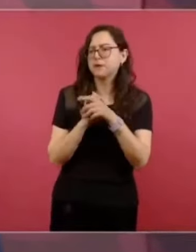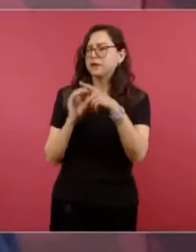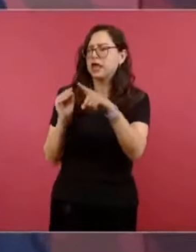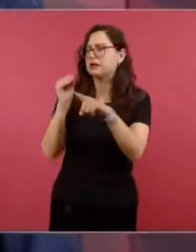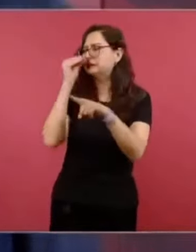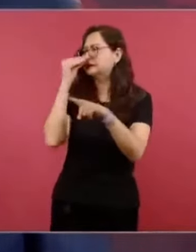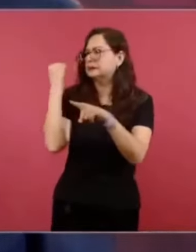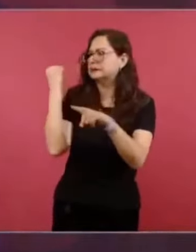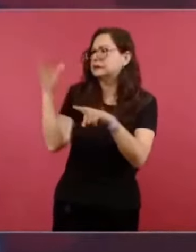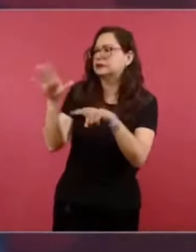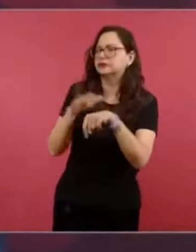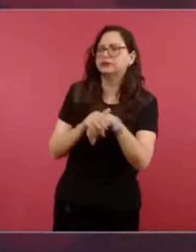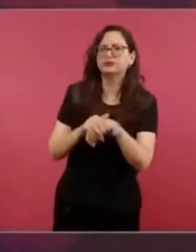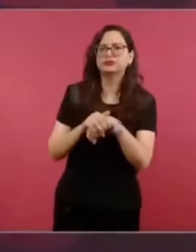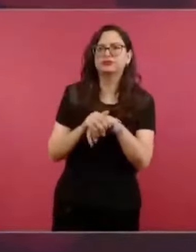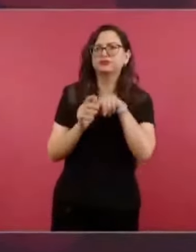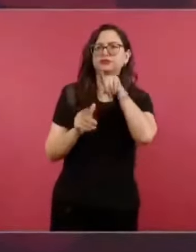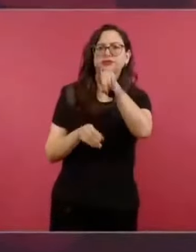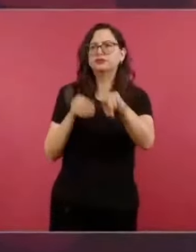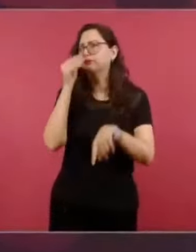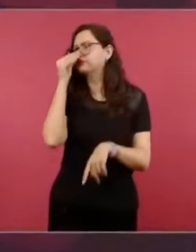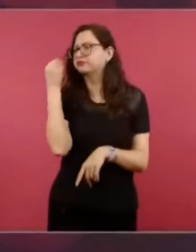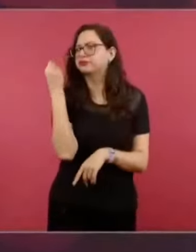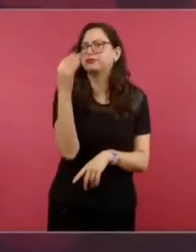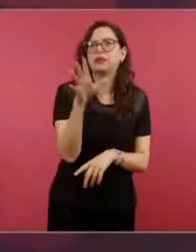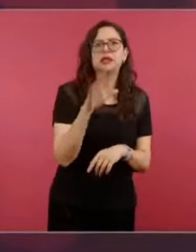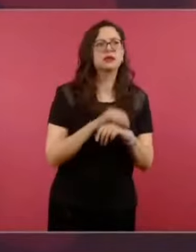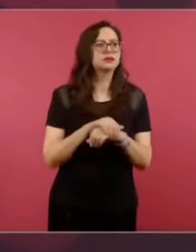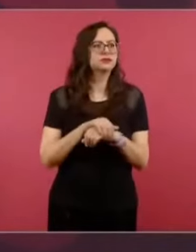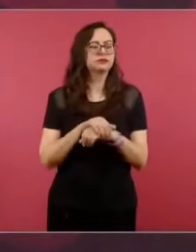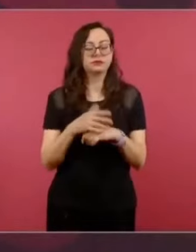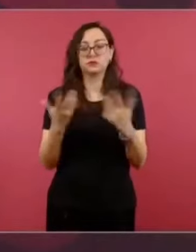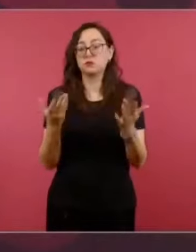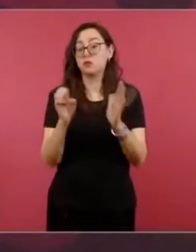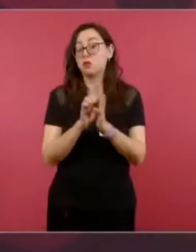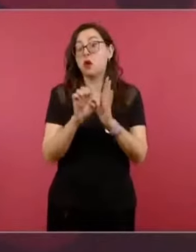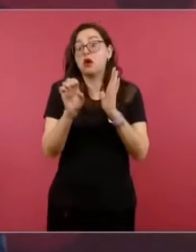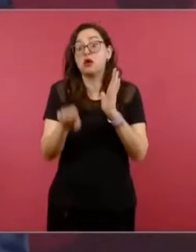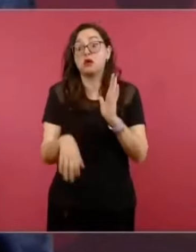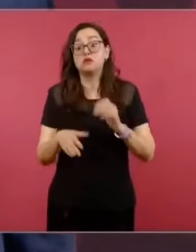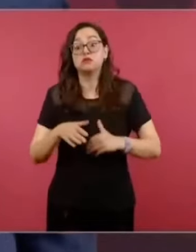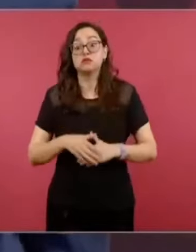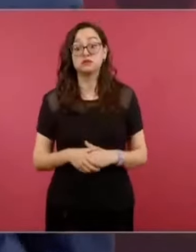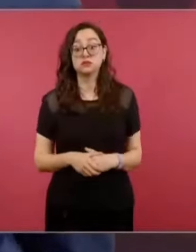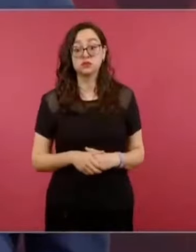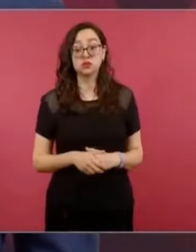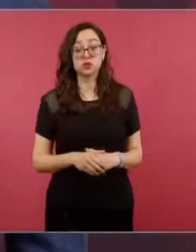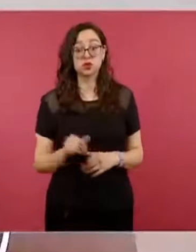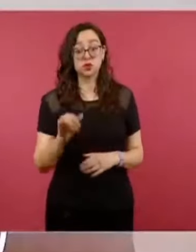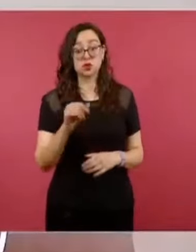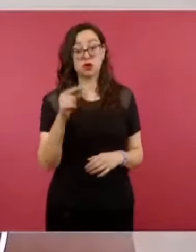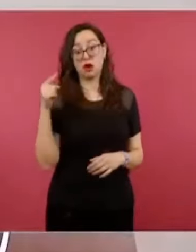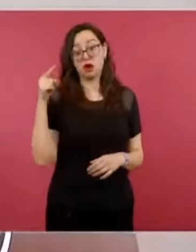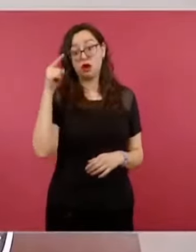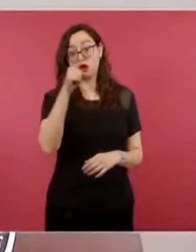se fue Junco, el camarada Junco de